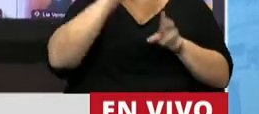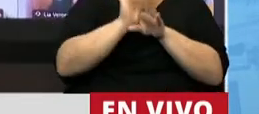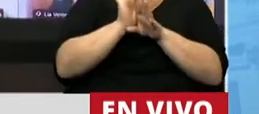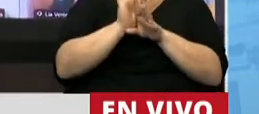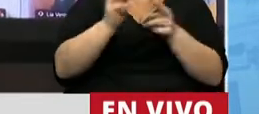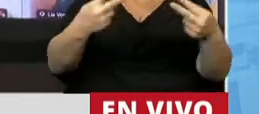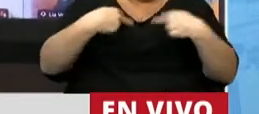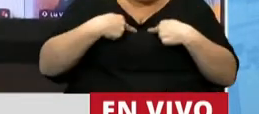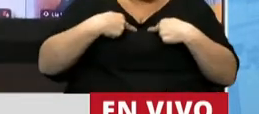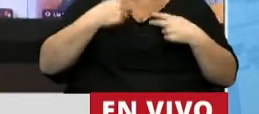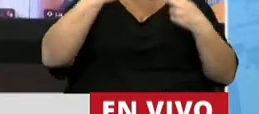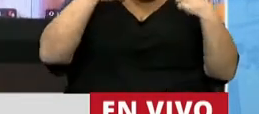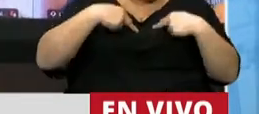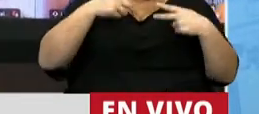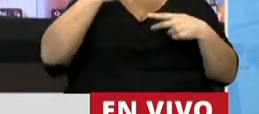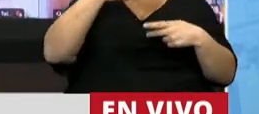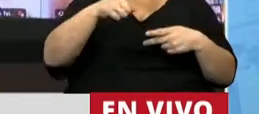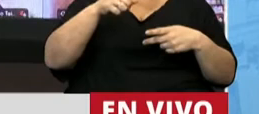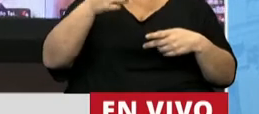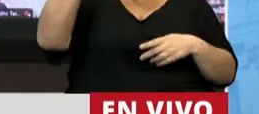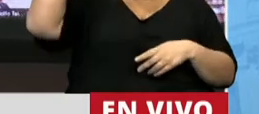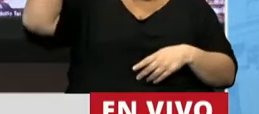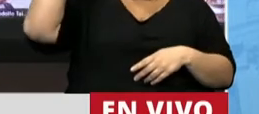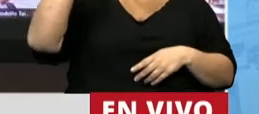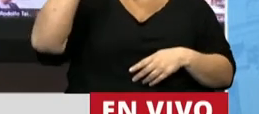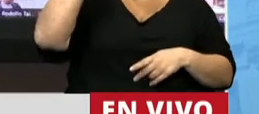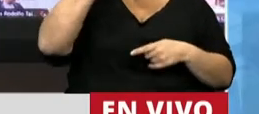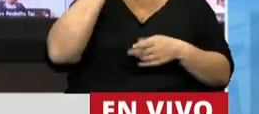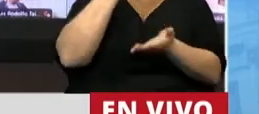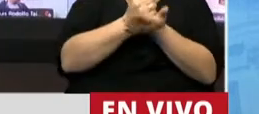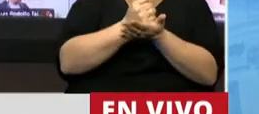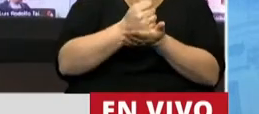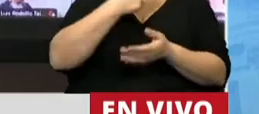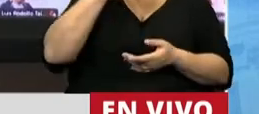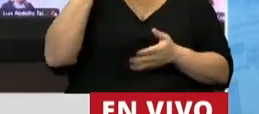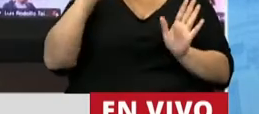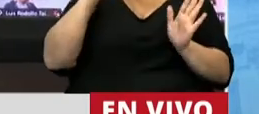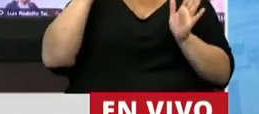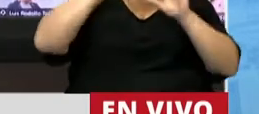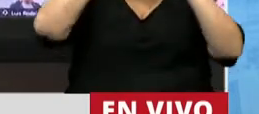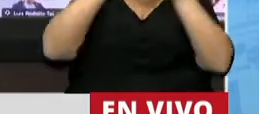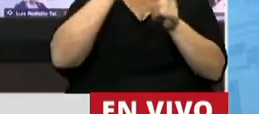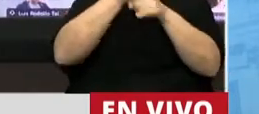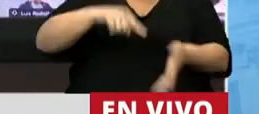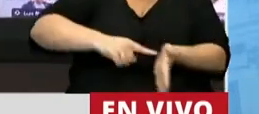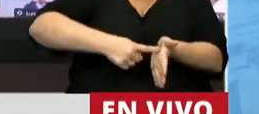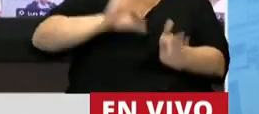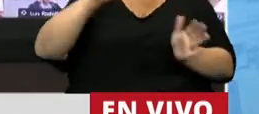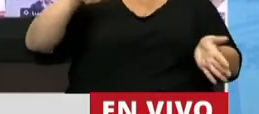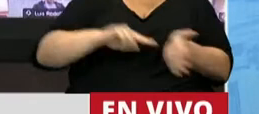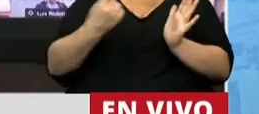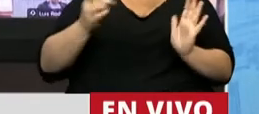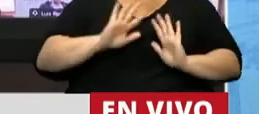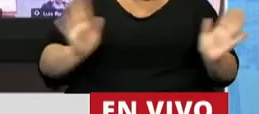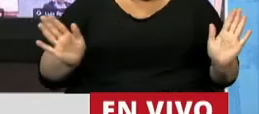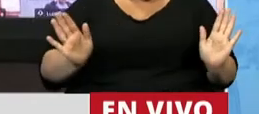y despojarnos de ese viejo precepto de que todo pasa por Buenos Aires o por la capital